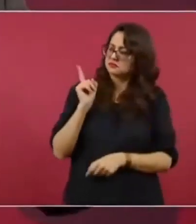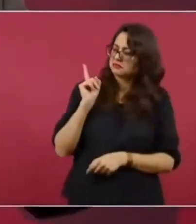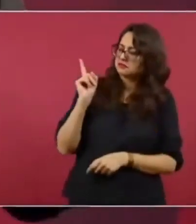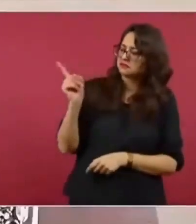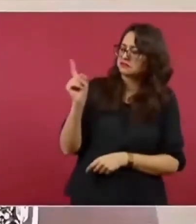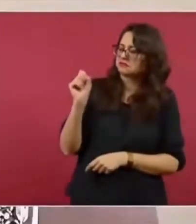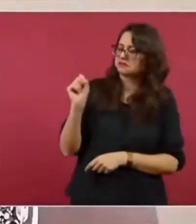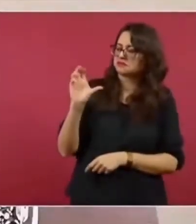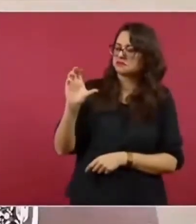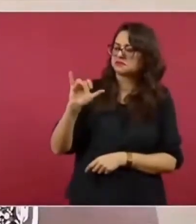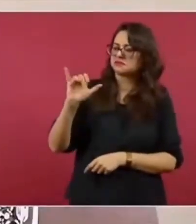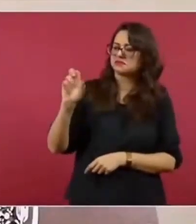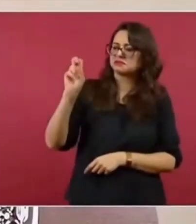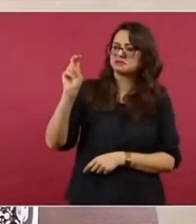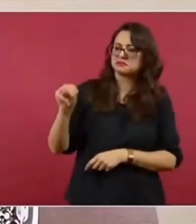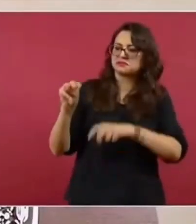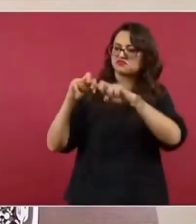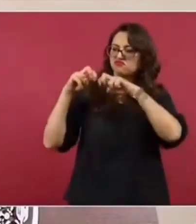sencillo